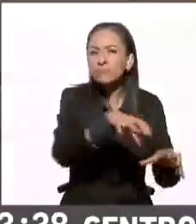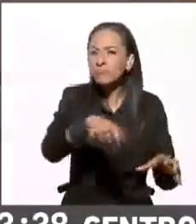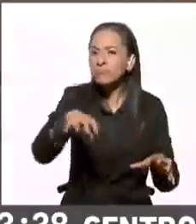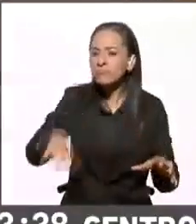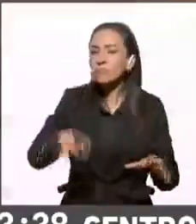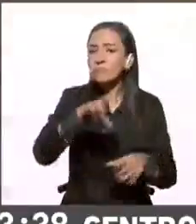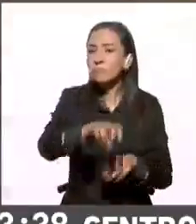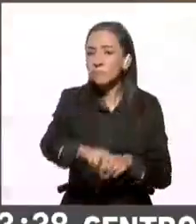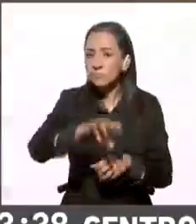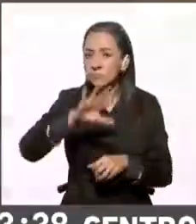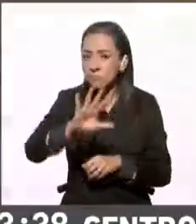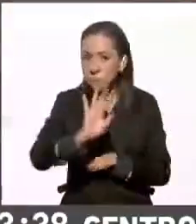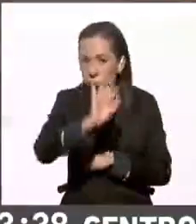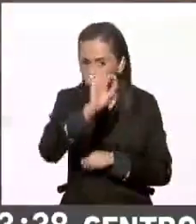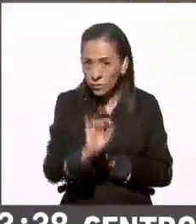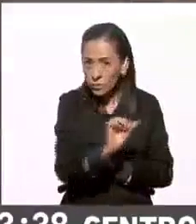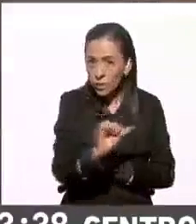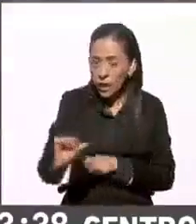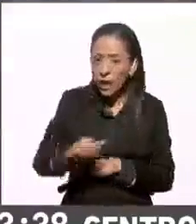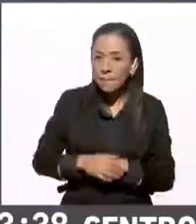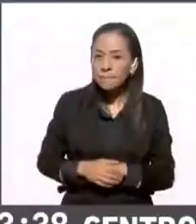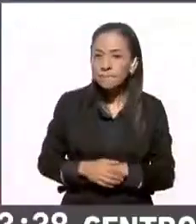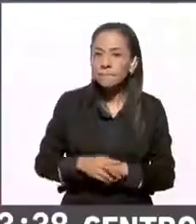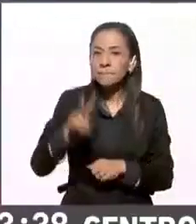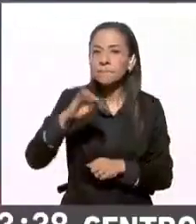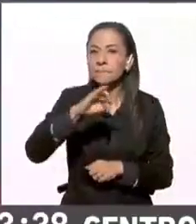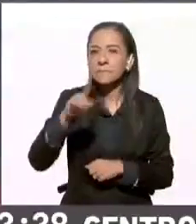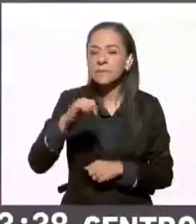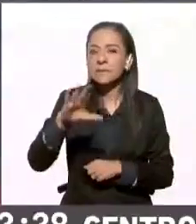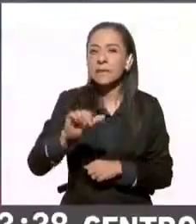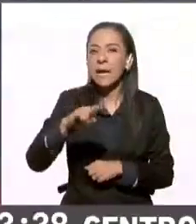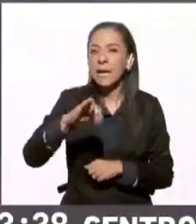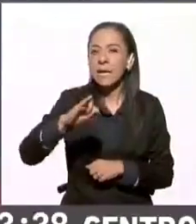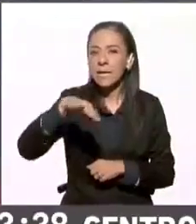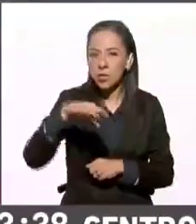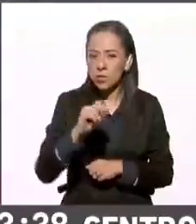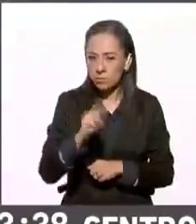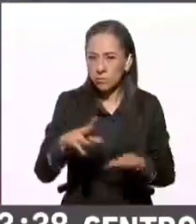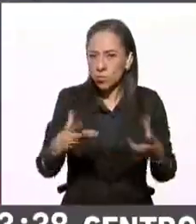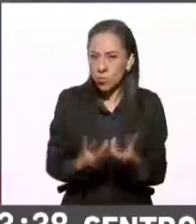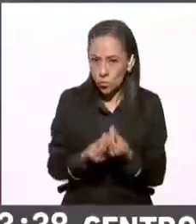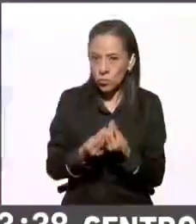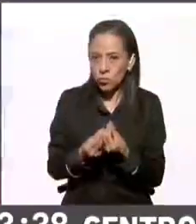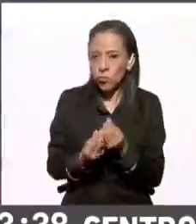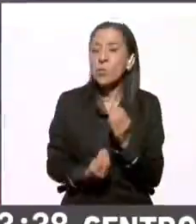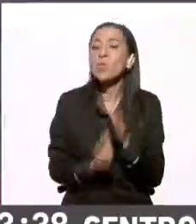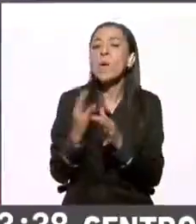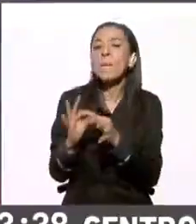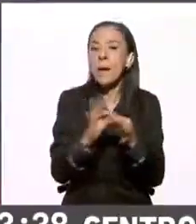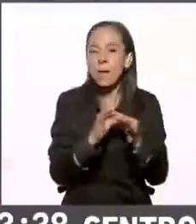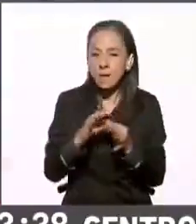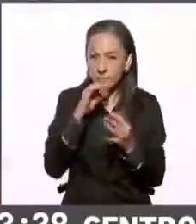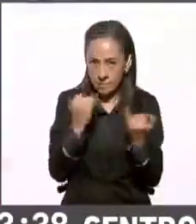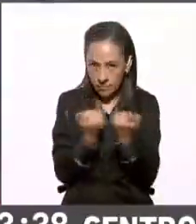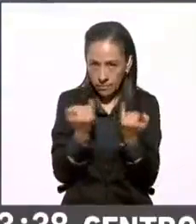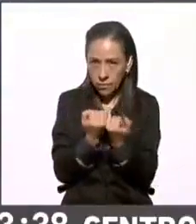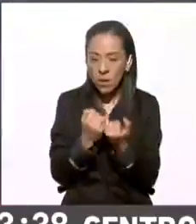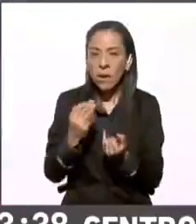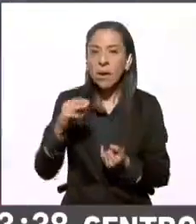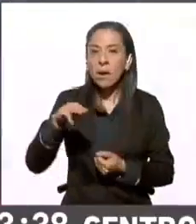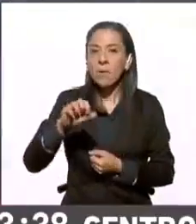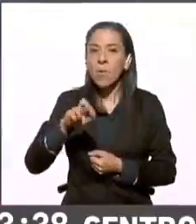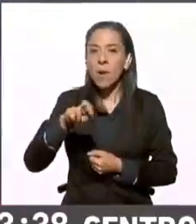% a Elgira Vizcaíno, que es la candidata de Nueva Alianza y Morena. Le siguen